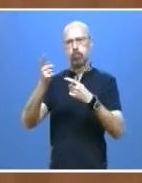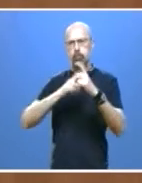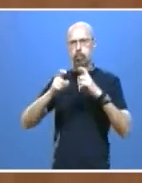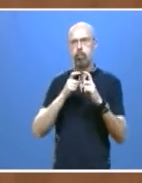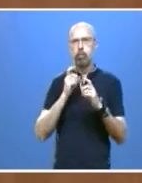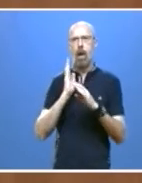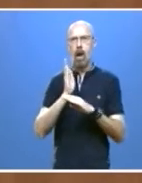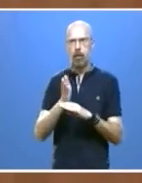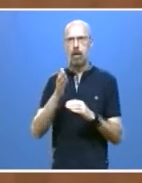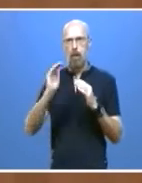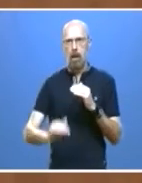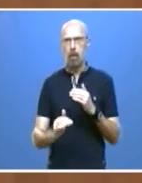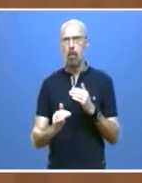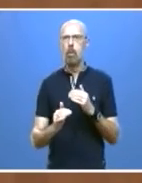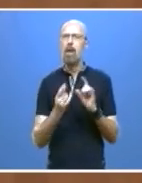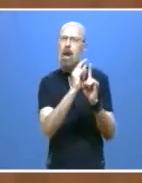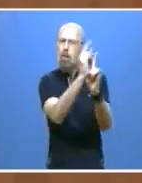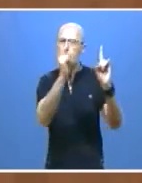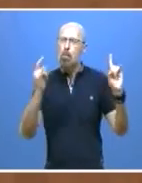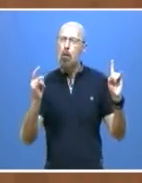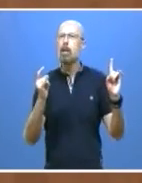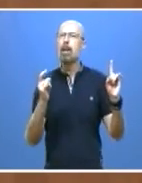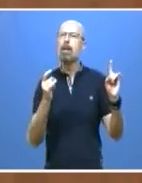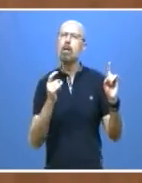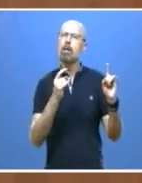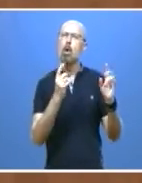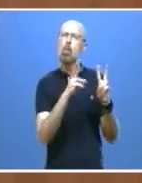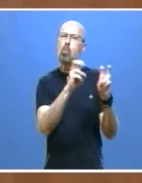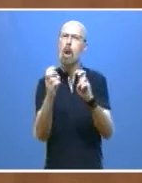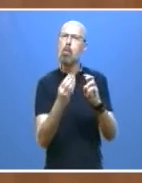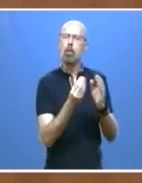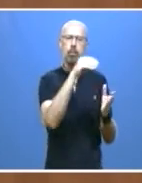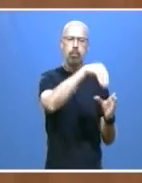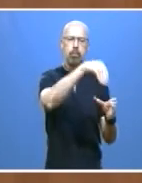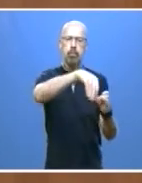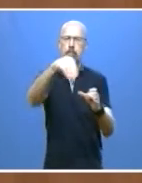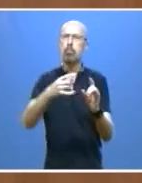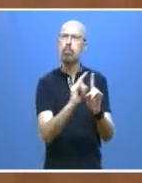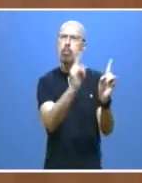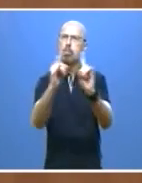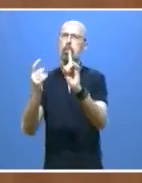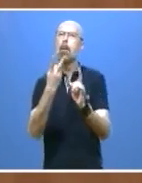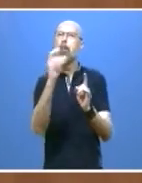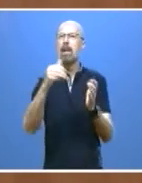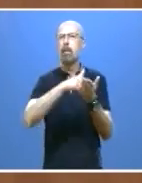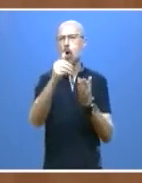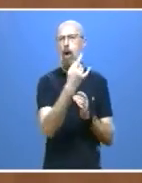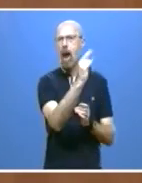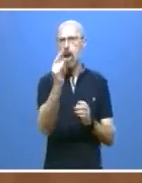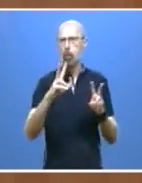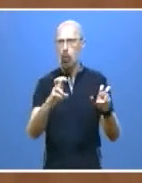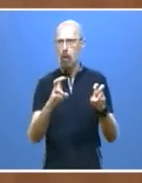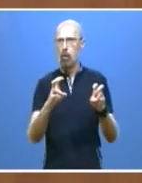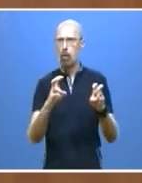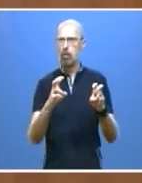hacer plantando 20 millones de árboles repoblando 15.000 hectáreas forestales. Vamos a